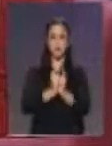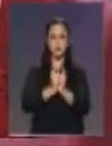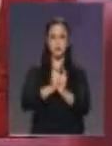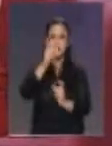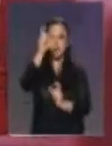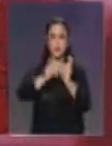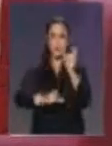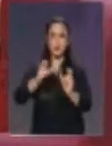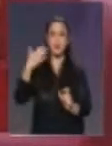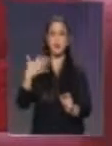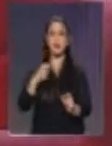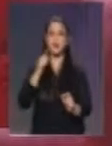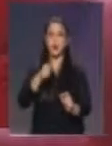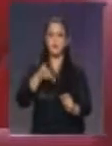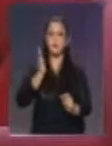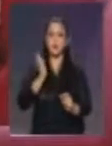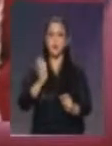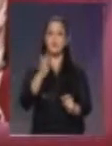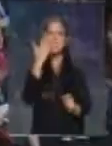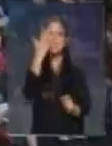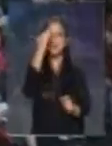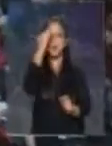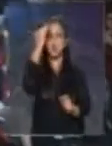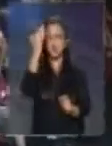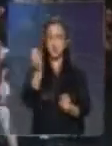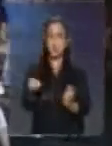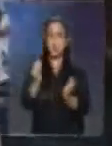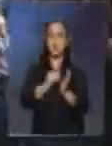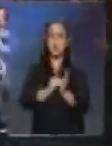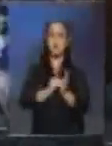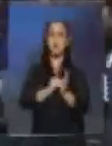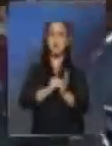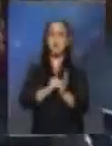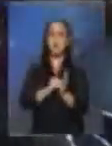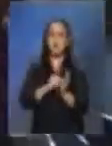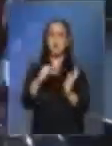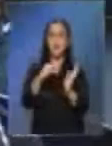que continuará por cinco días más en la sede del ex congreso.